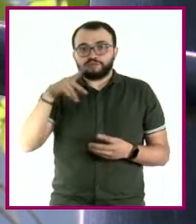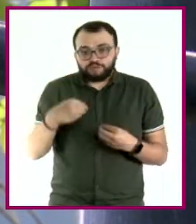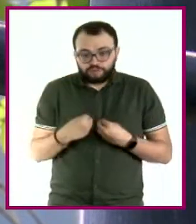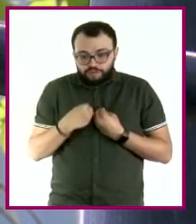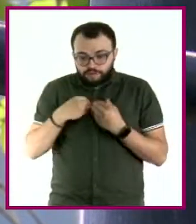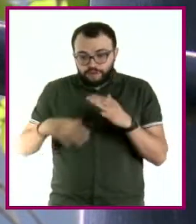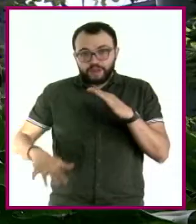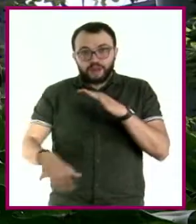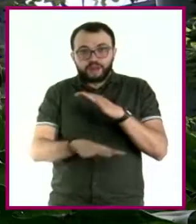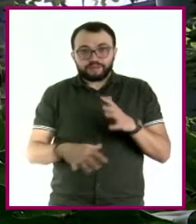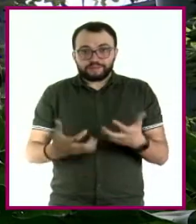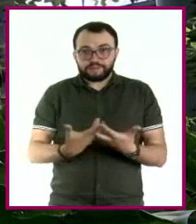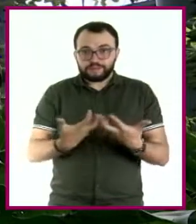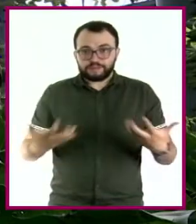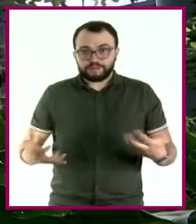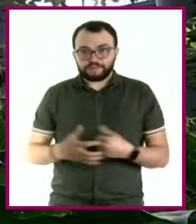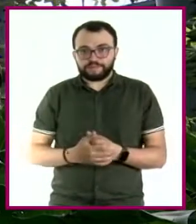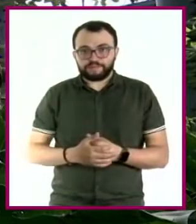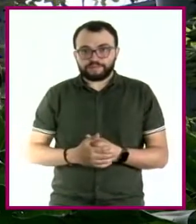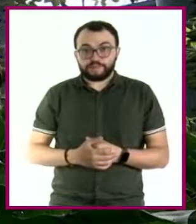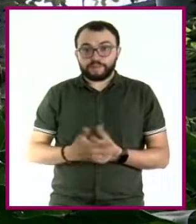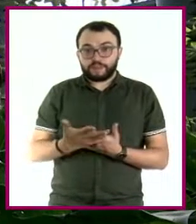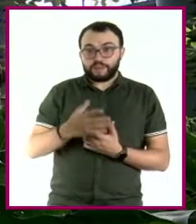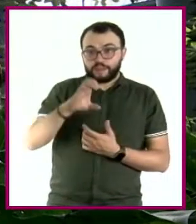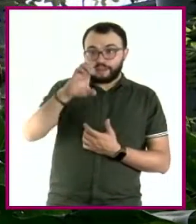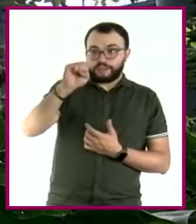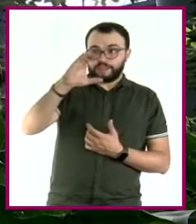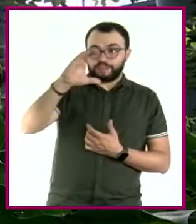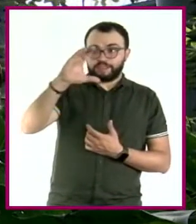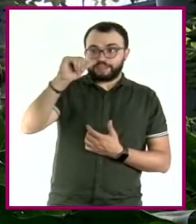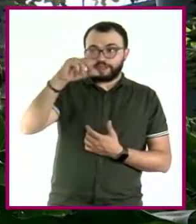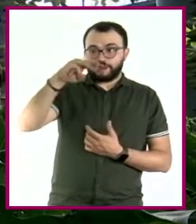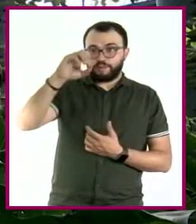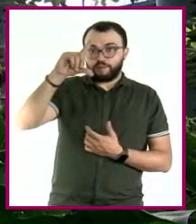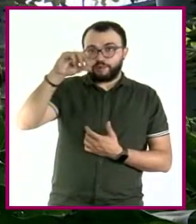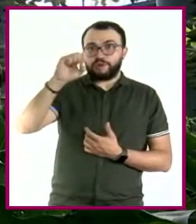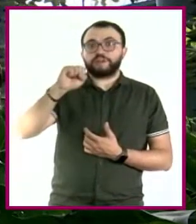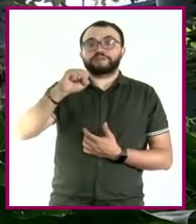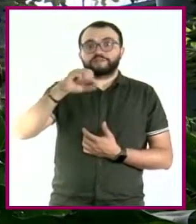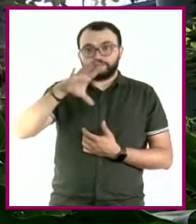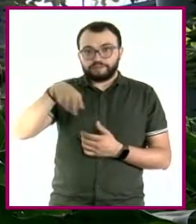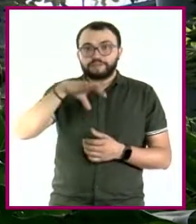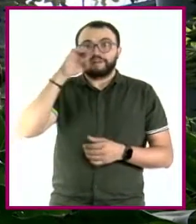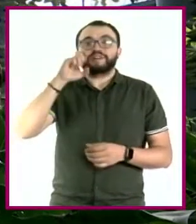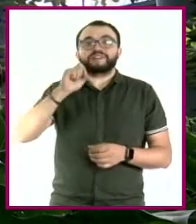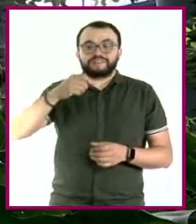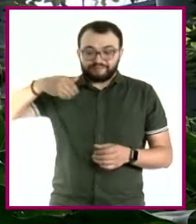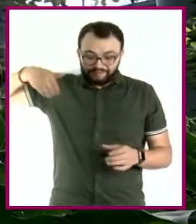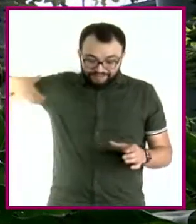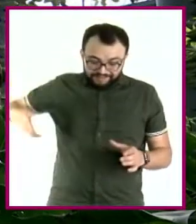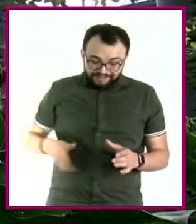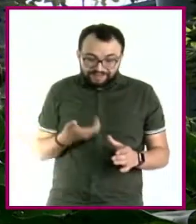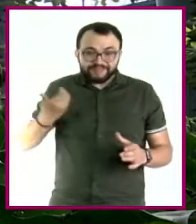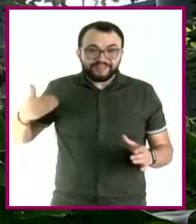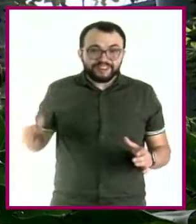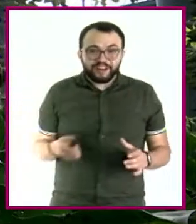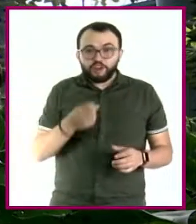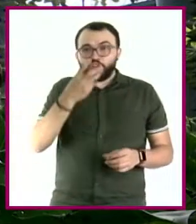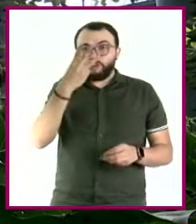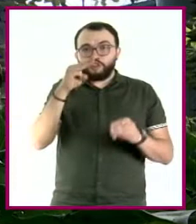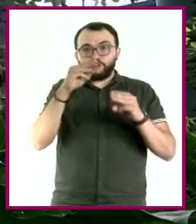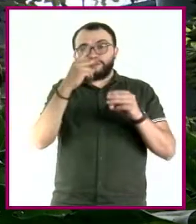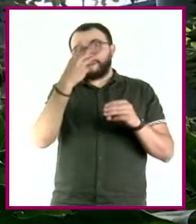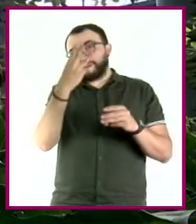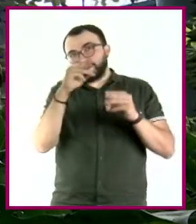debajo de la tierra? Para recolectar escamoles, secaban hoyos de 2 a 3 metros para encontrar el nido. Sin embargo, quienes se dedican a la recolección